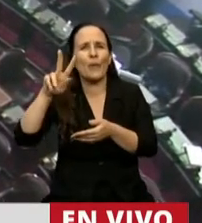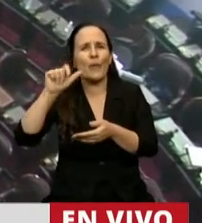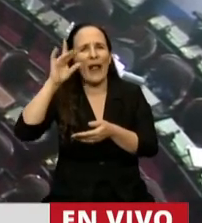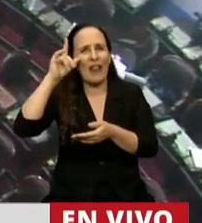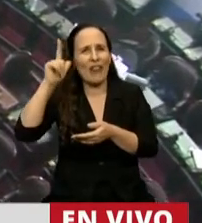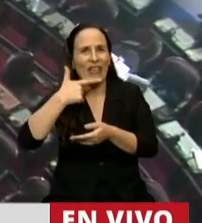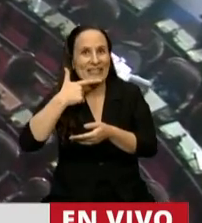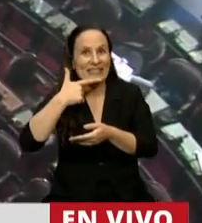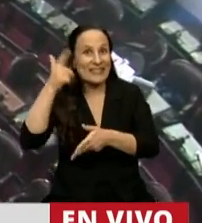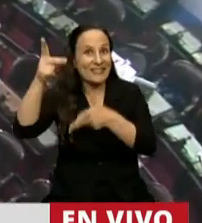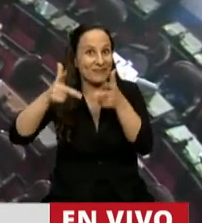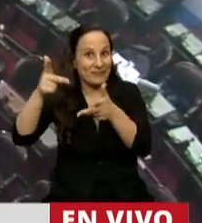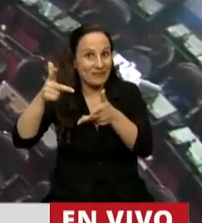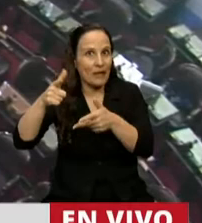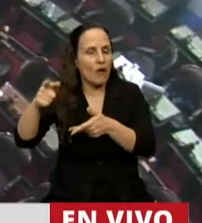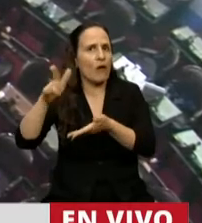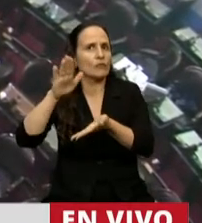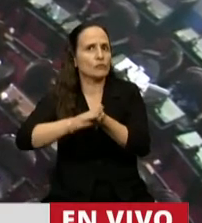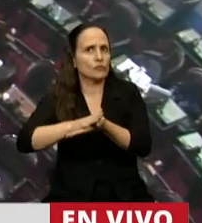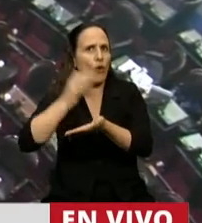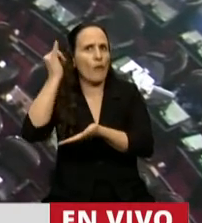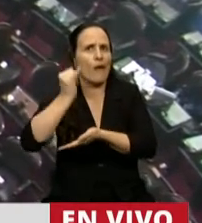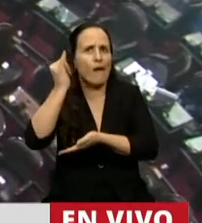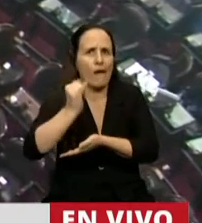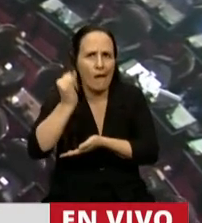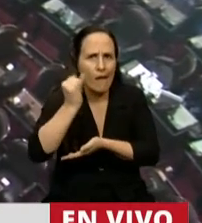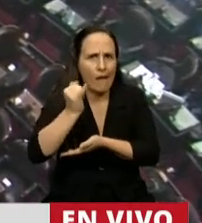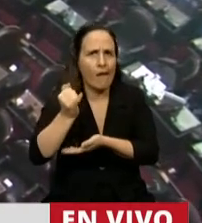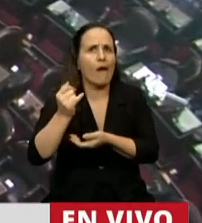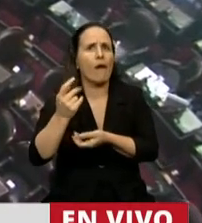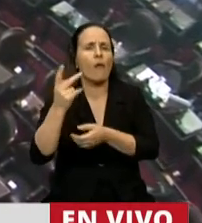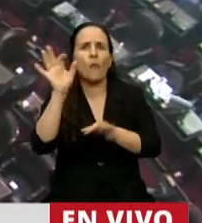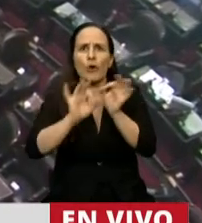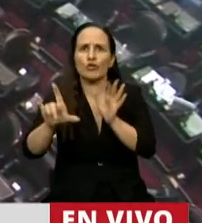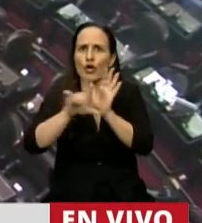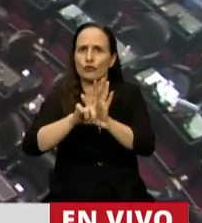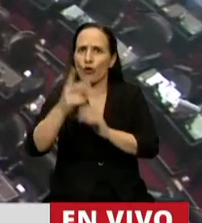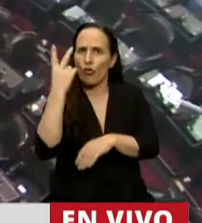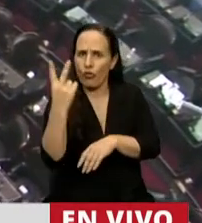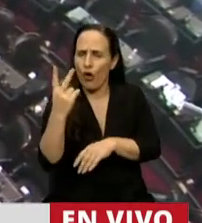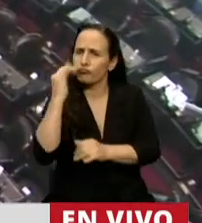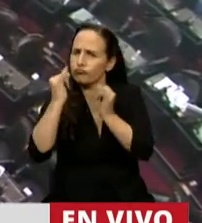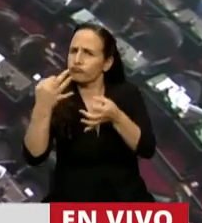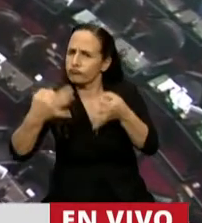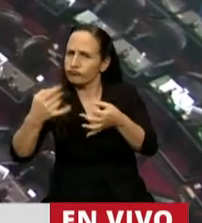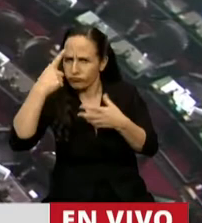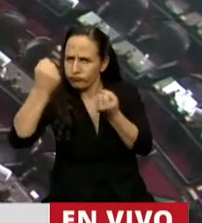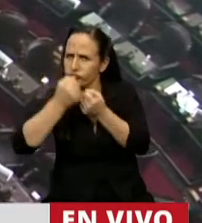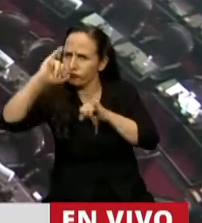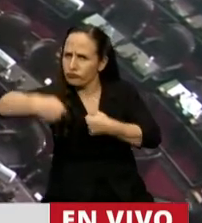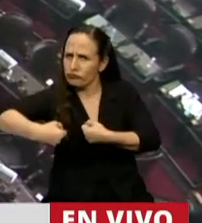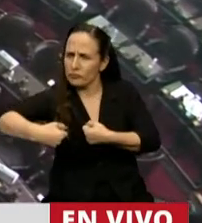en la fundamentación y el sostenimiento de estos dos proyectos. Y quiero,